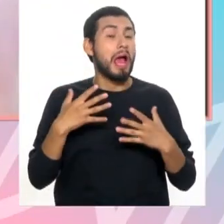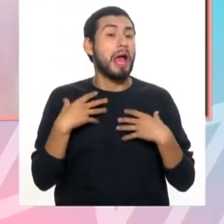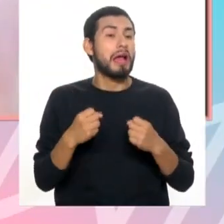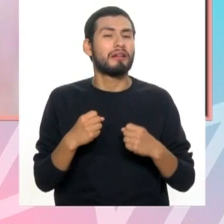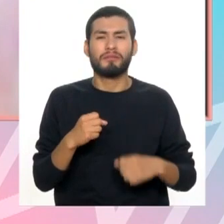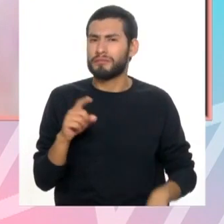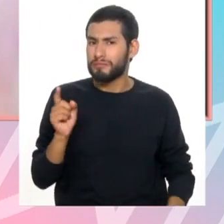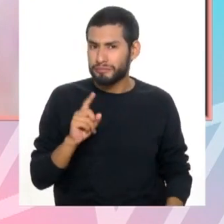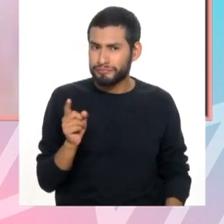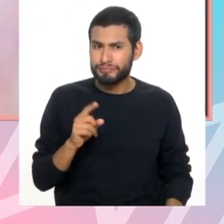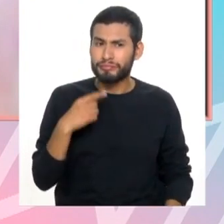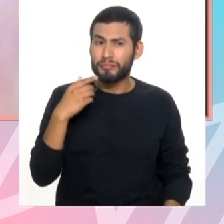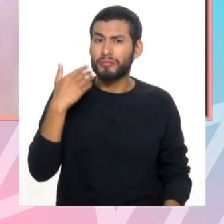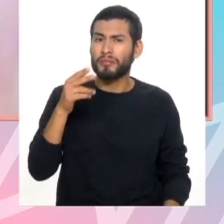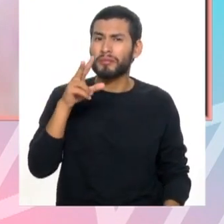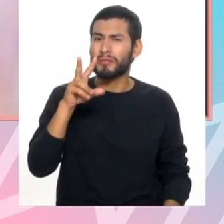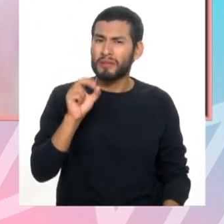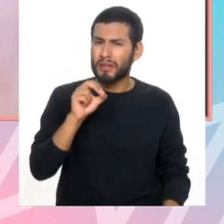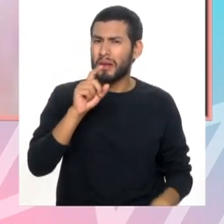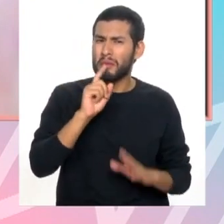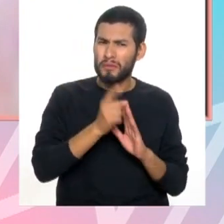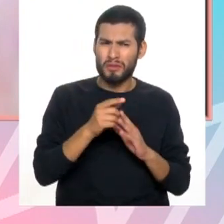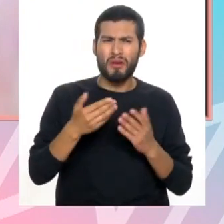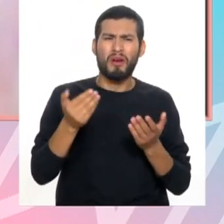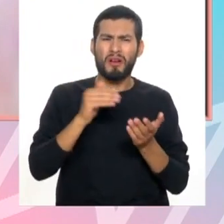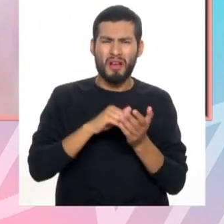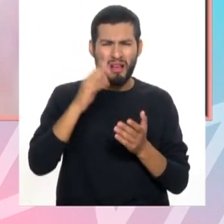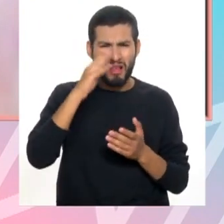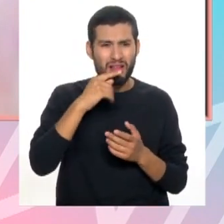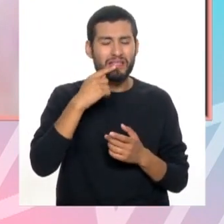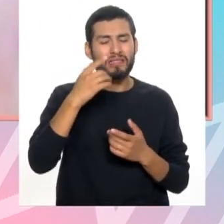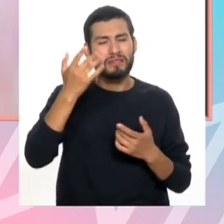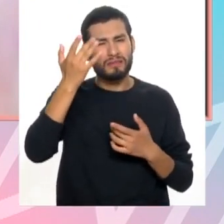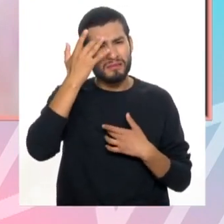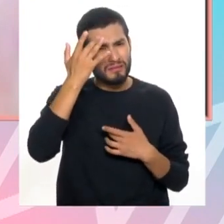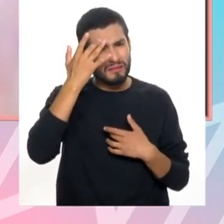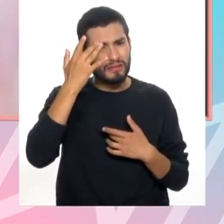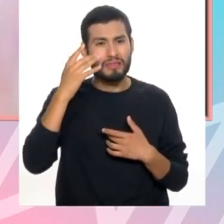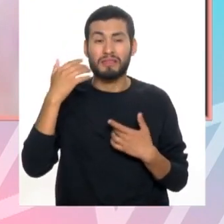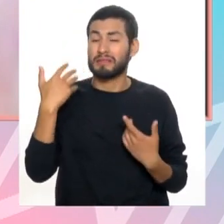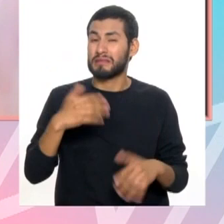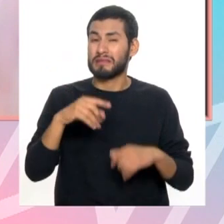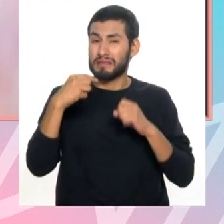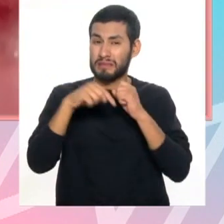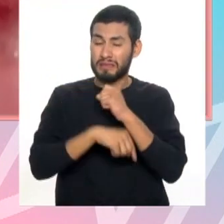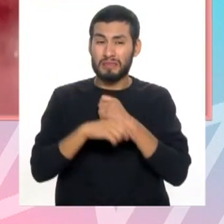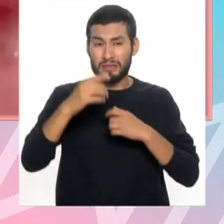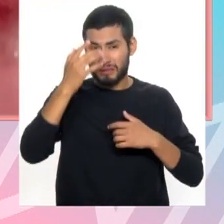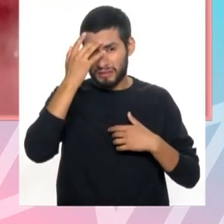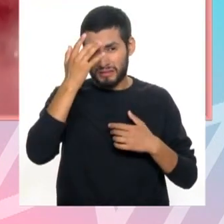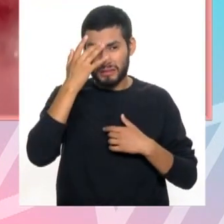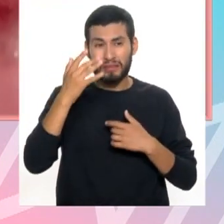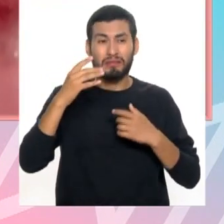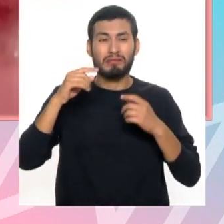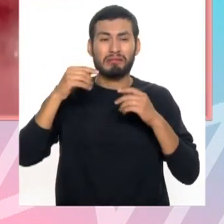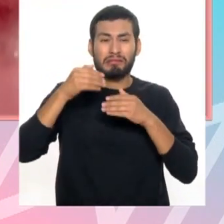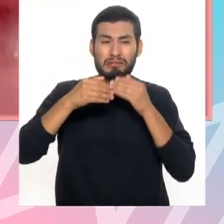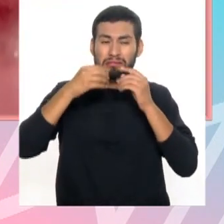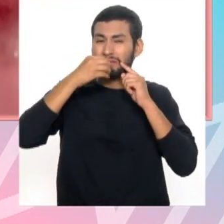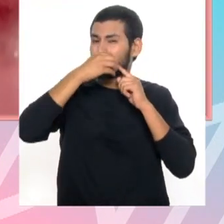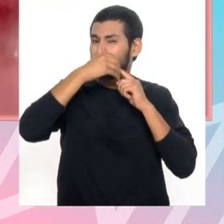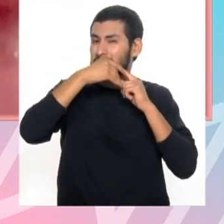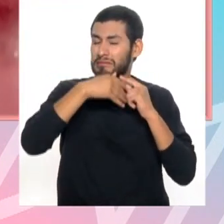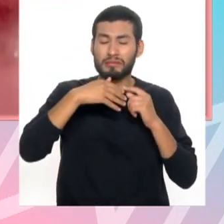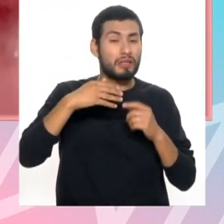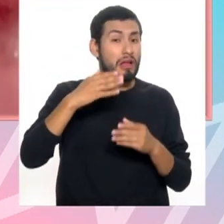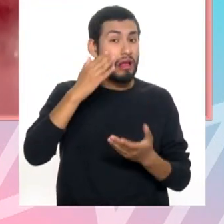problema. No, pero pasa 20, 30 minutos, nuevamente viene el problema. Esa enfermedad es crónica. Es una enfermedad, perdón, progresiva. Va avanzando en esa enfermedad.